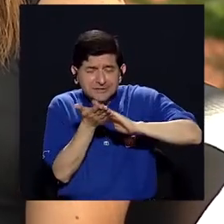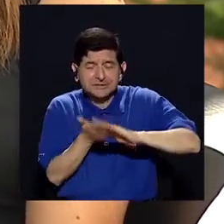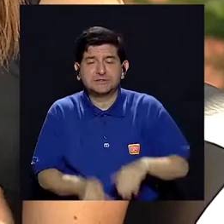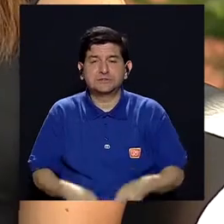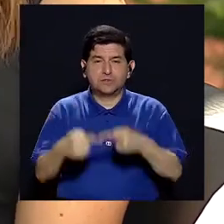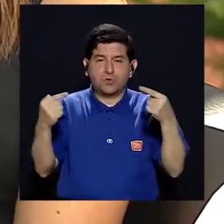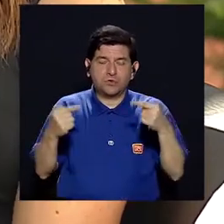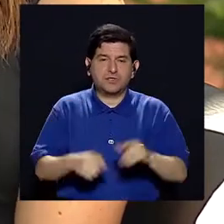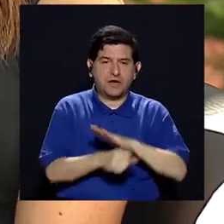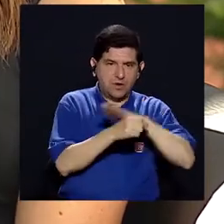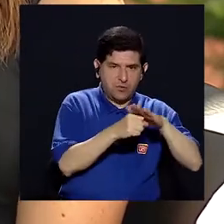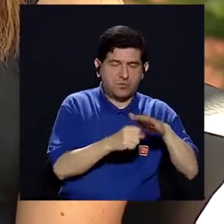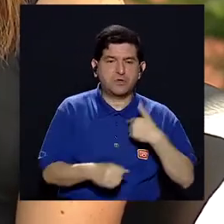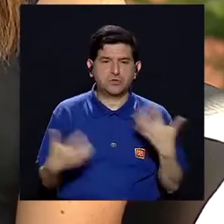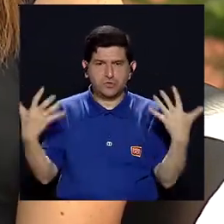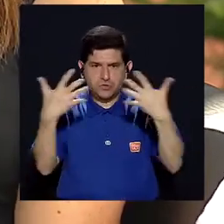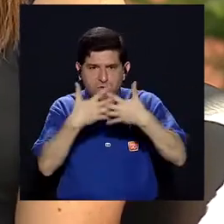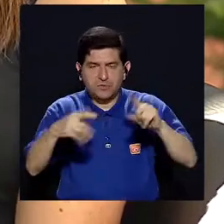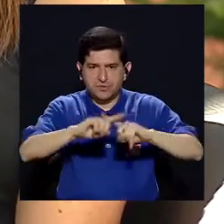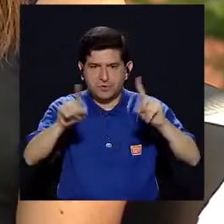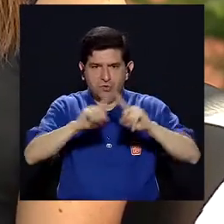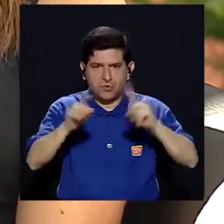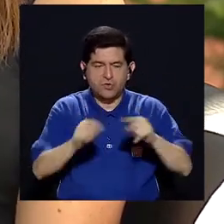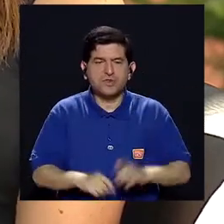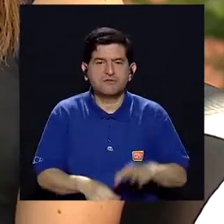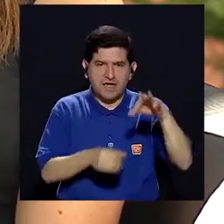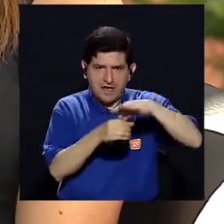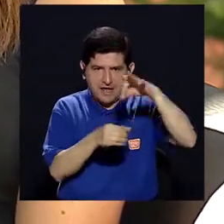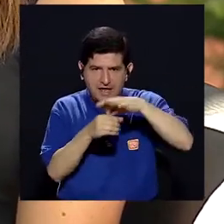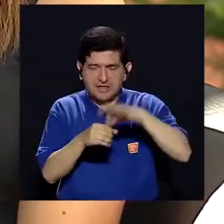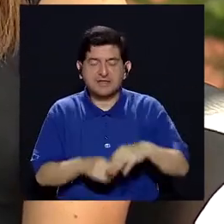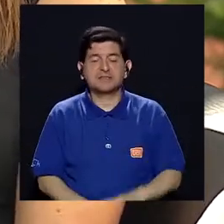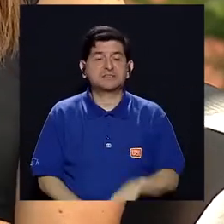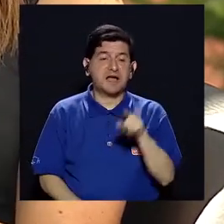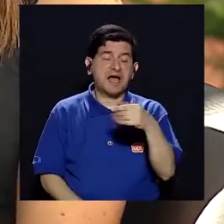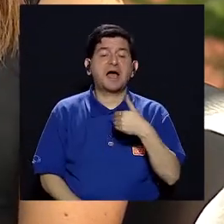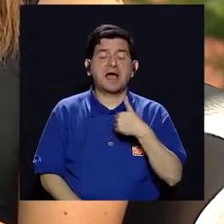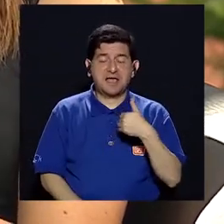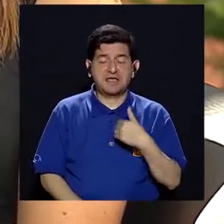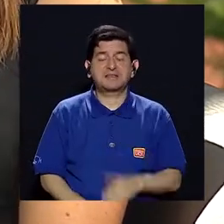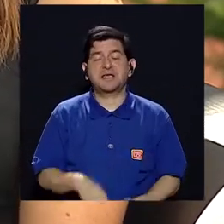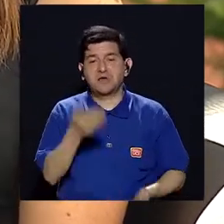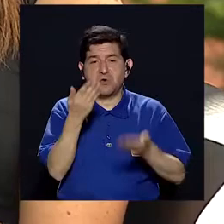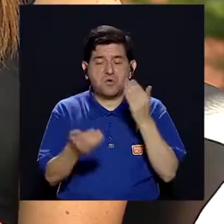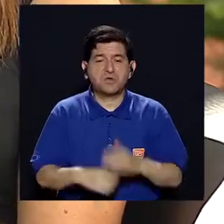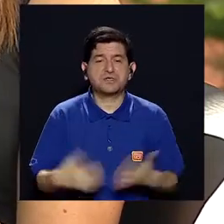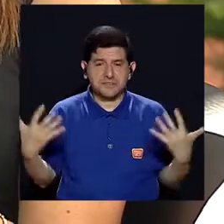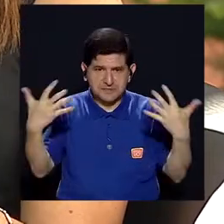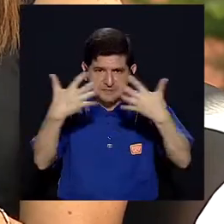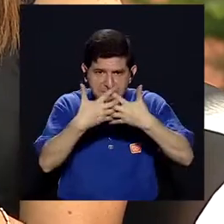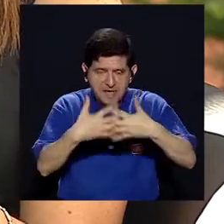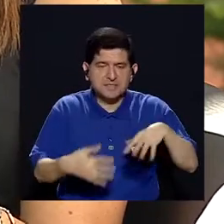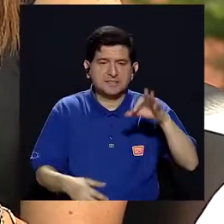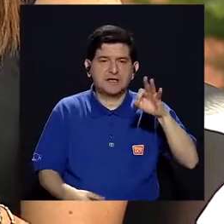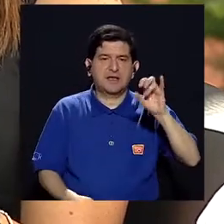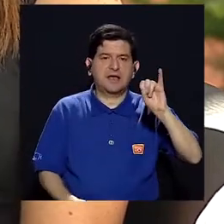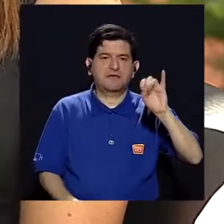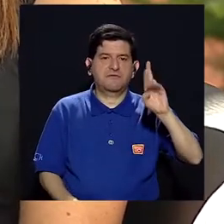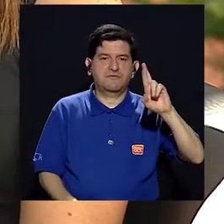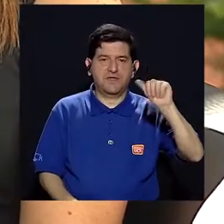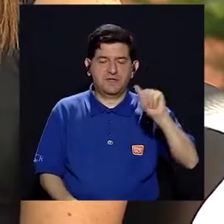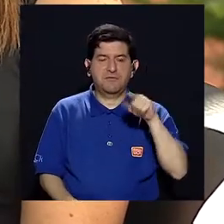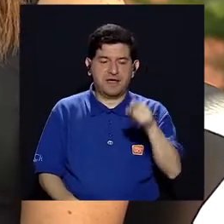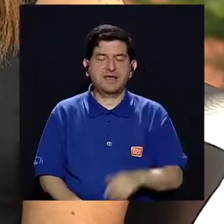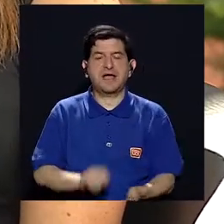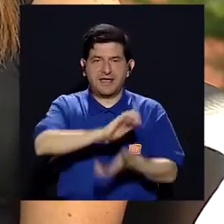refinado versus el arroz integral, lo combino con frijoles, garbanzos, lentejas, ahí ya estoy incorporando la fibra de los leguminosos y lo estoy convirtiendo en